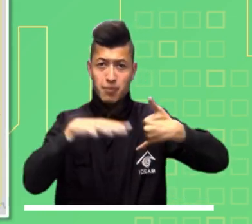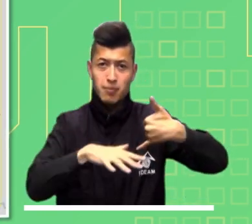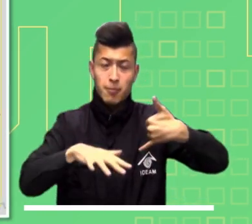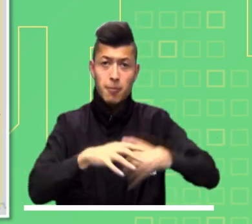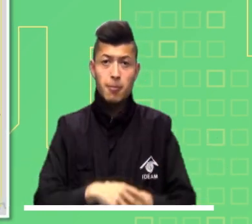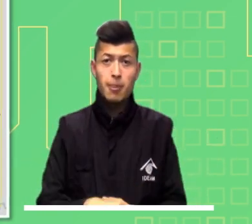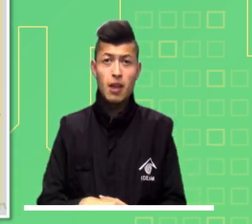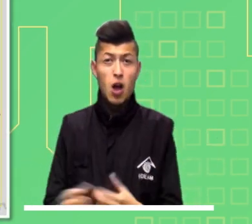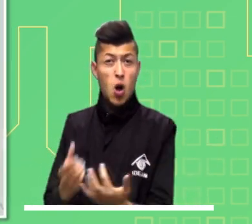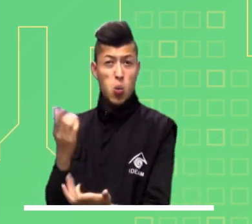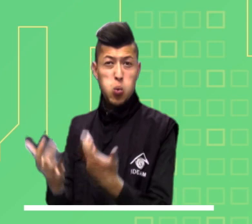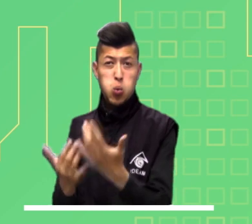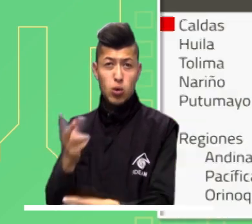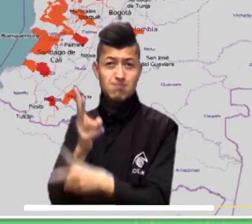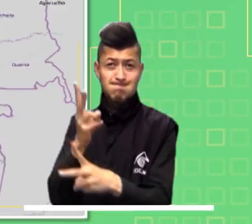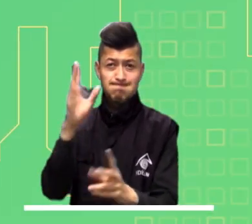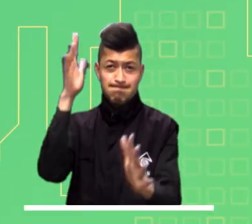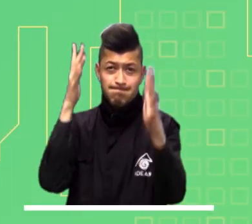municipios del Caribe.